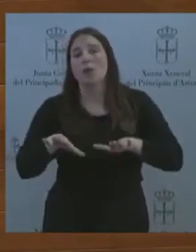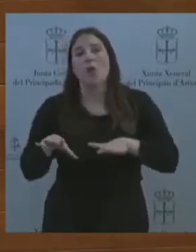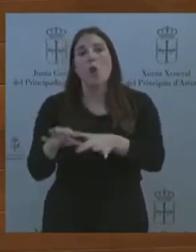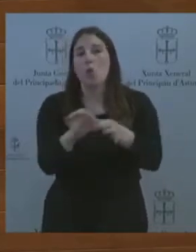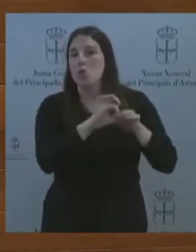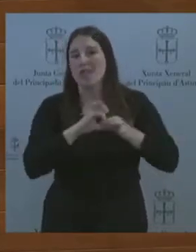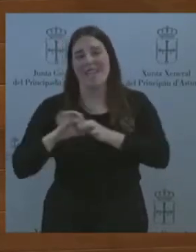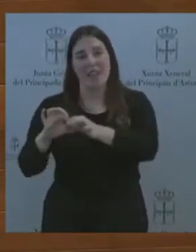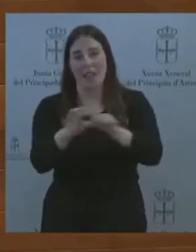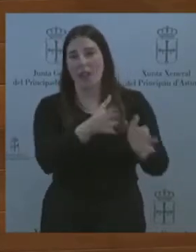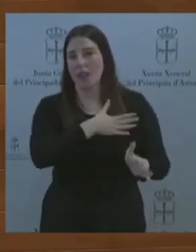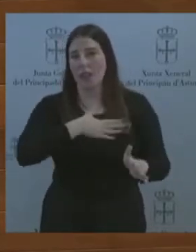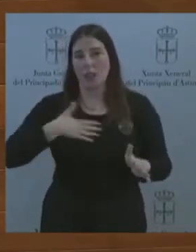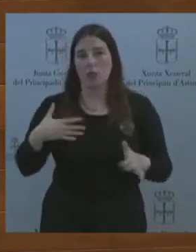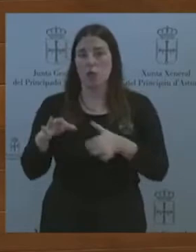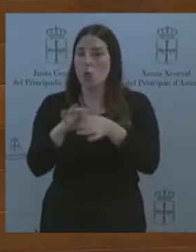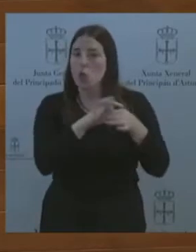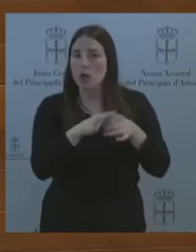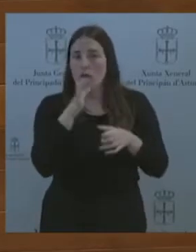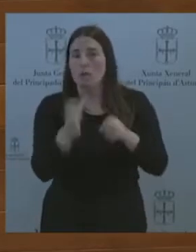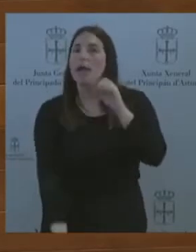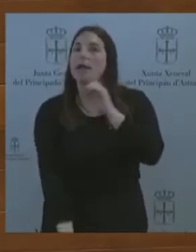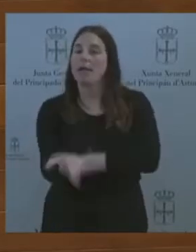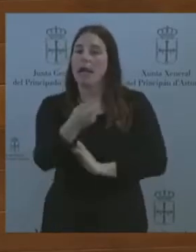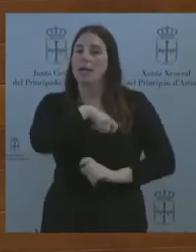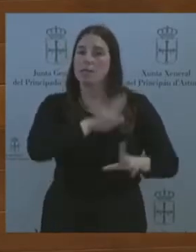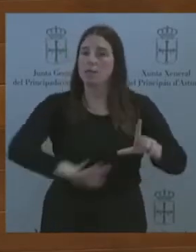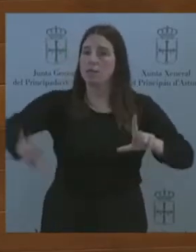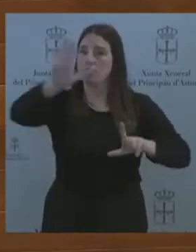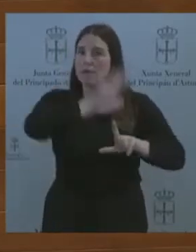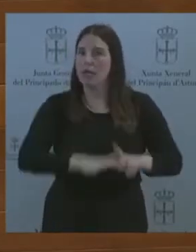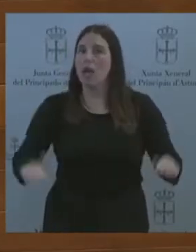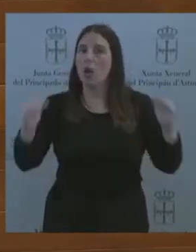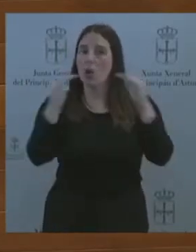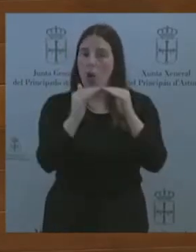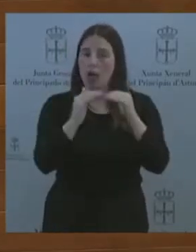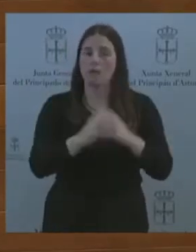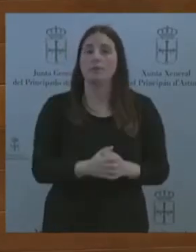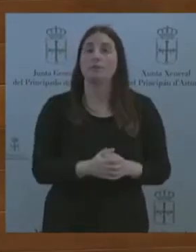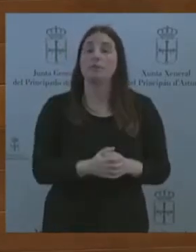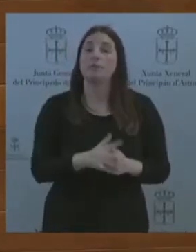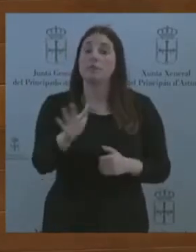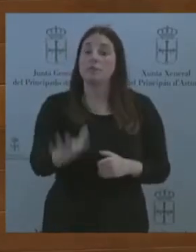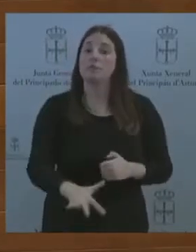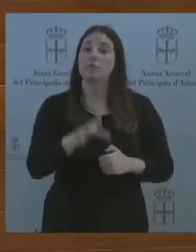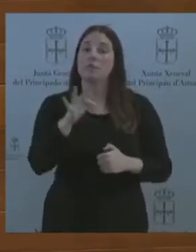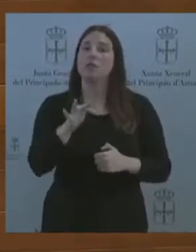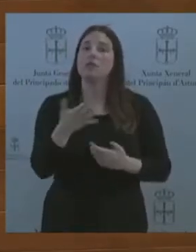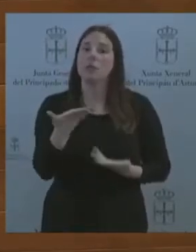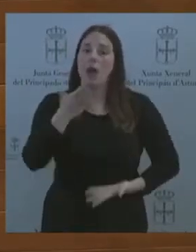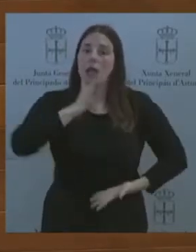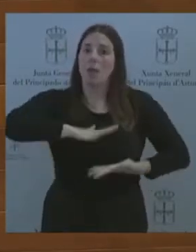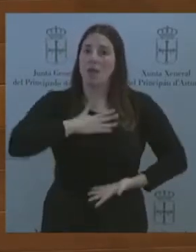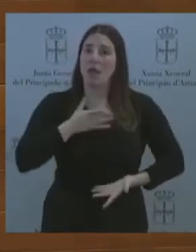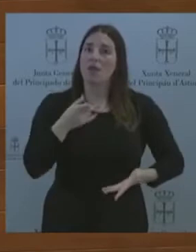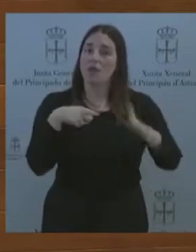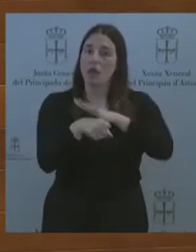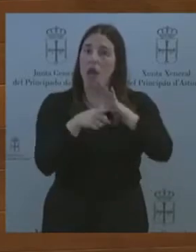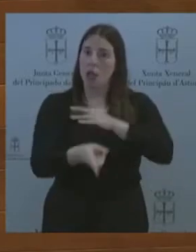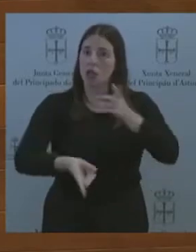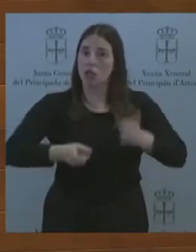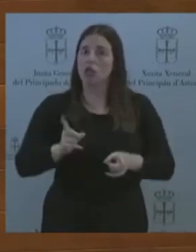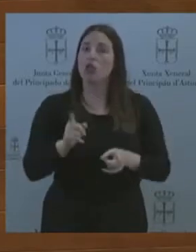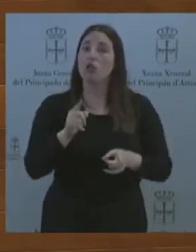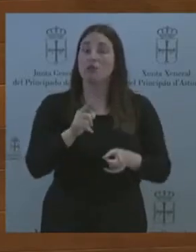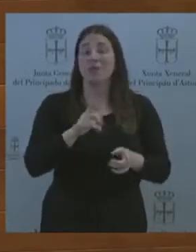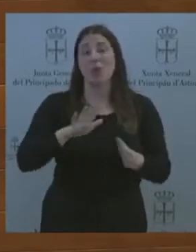territorio nacional. Y en el cuarto, por aumentar la capacidad legislativa del Estado autonómico. Y en el último caso, compartimos la preocupación